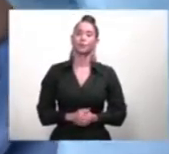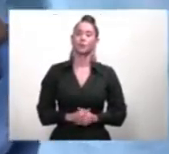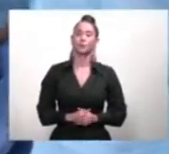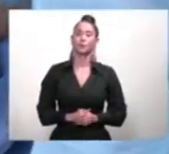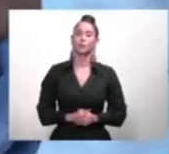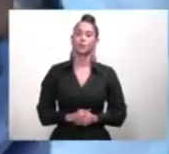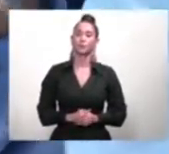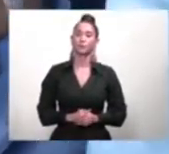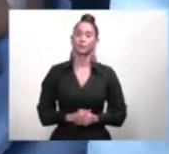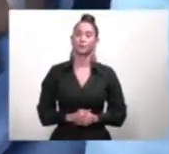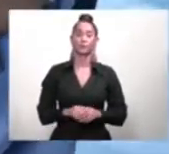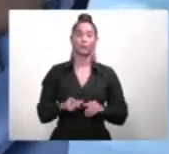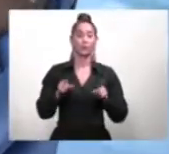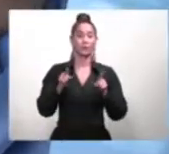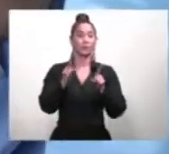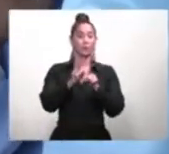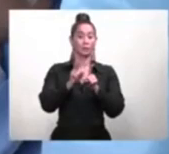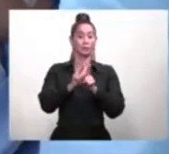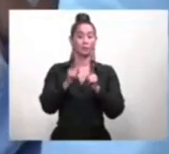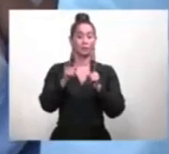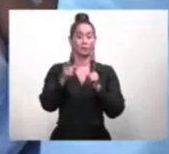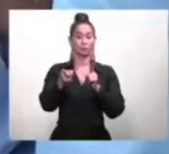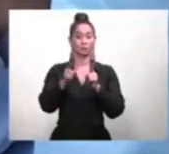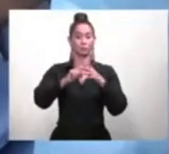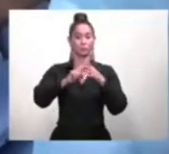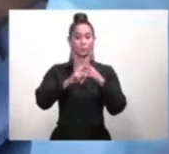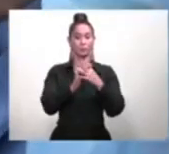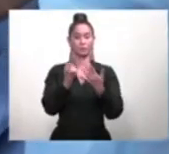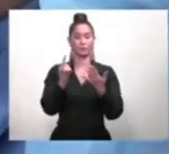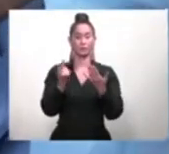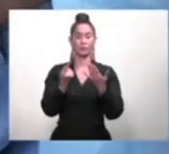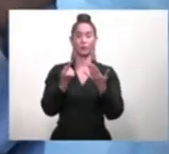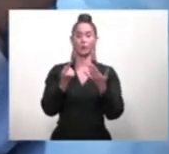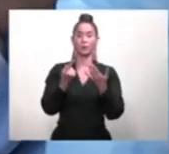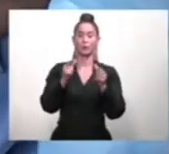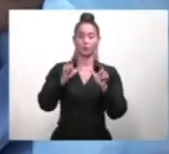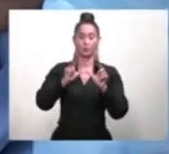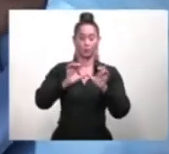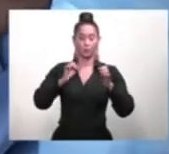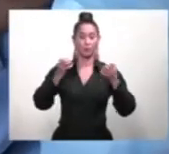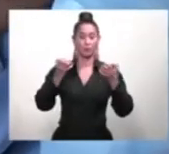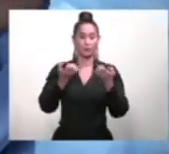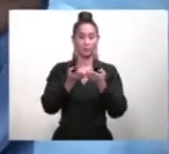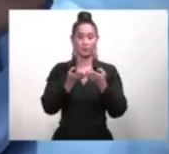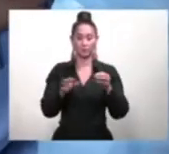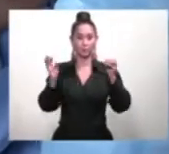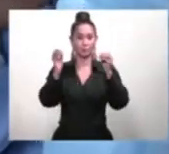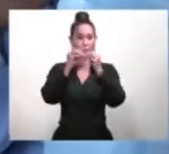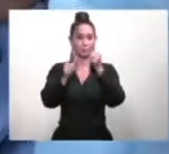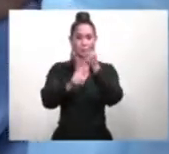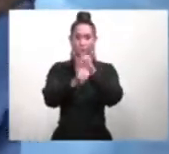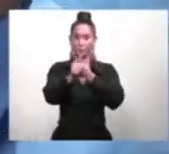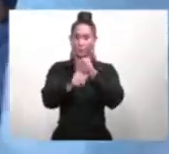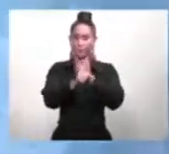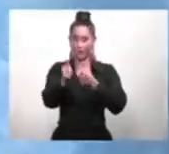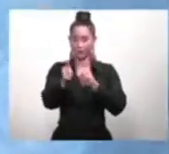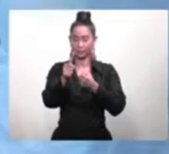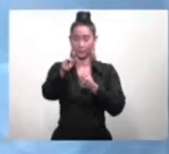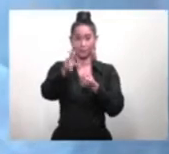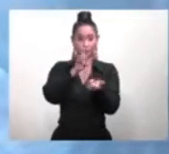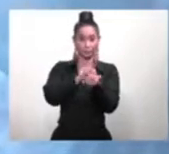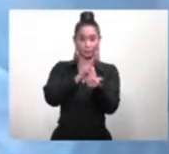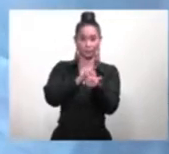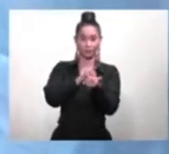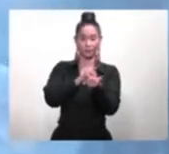Por supuesto, iniciando con la población que tiene mayor riesgo y de ahí se desarrolla cada